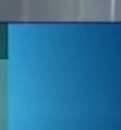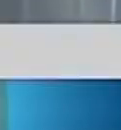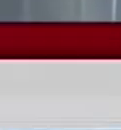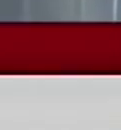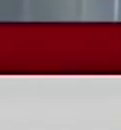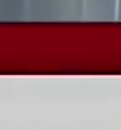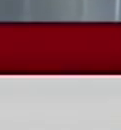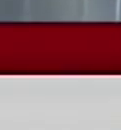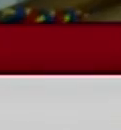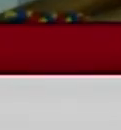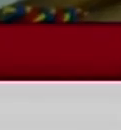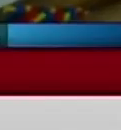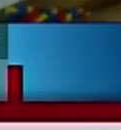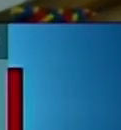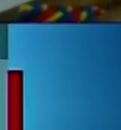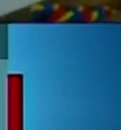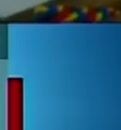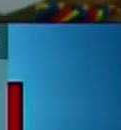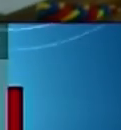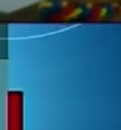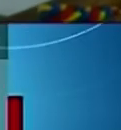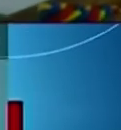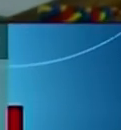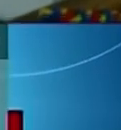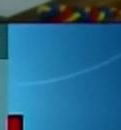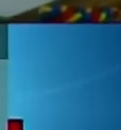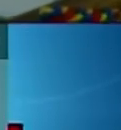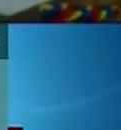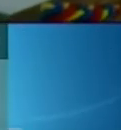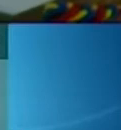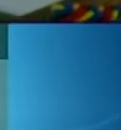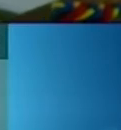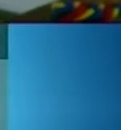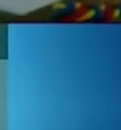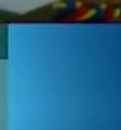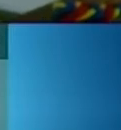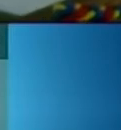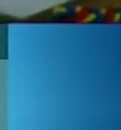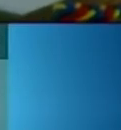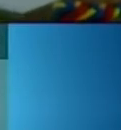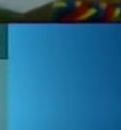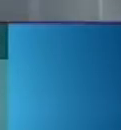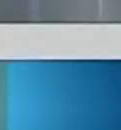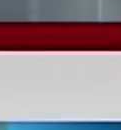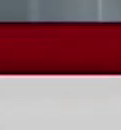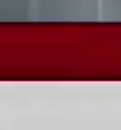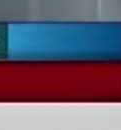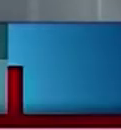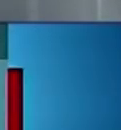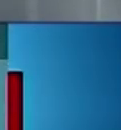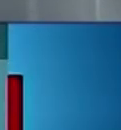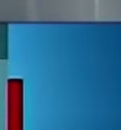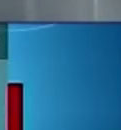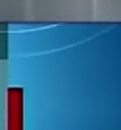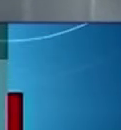otros lados, aquí, que parecía que iba bien, demos este premio. Y algunos se llegaron a decir que la experiencia de la paz